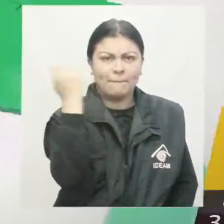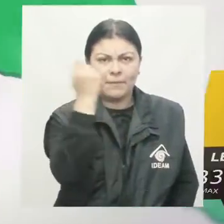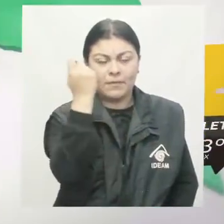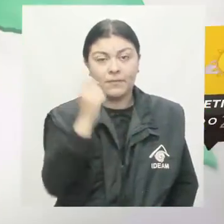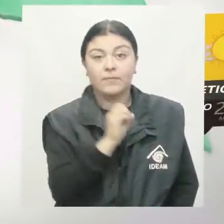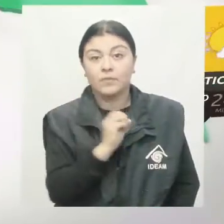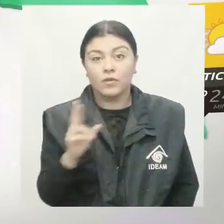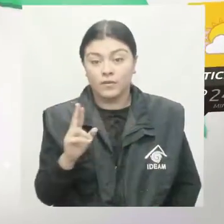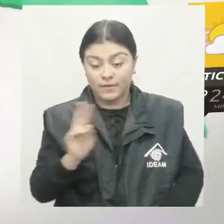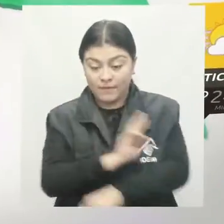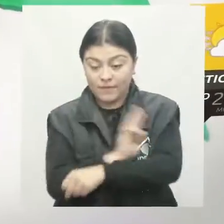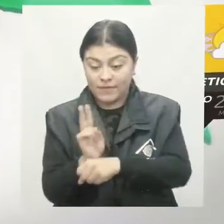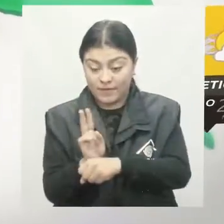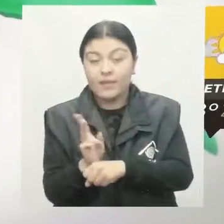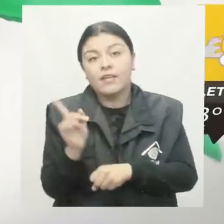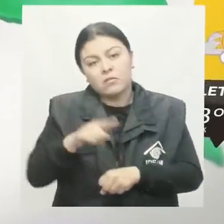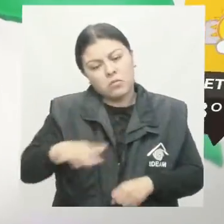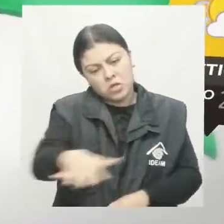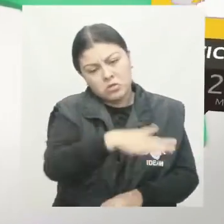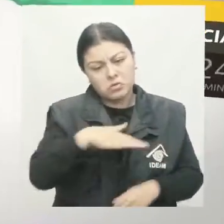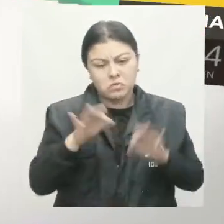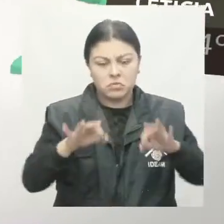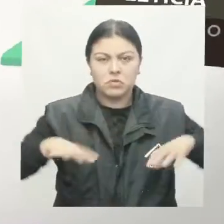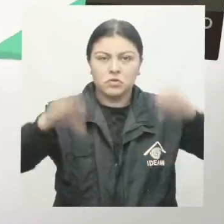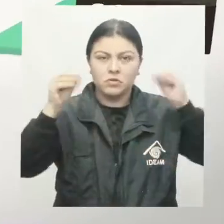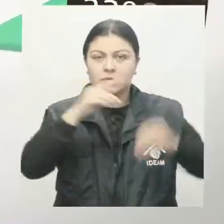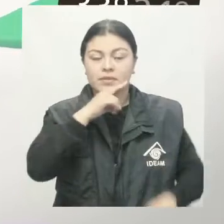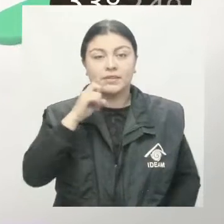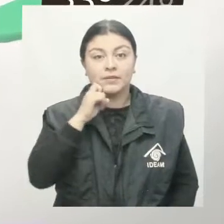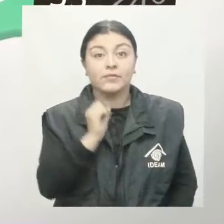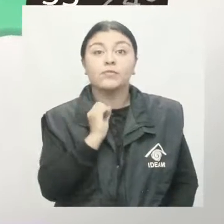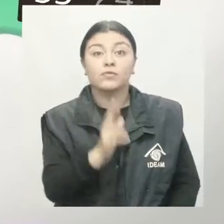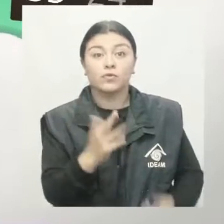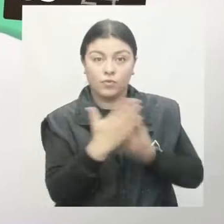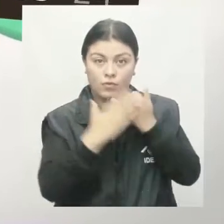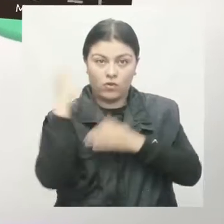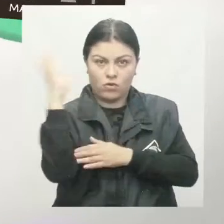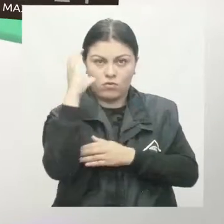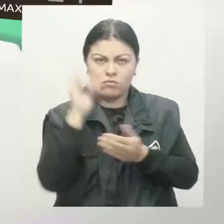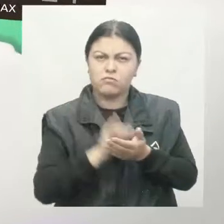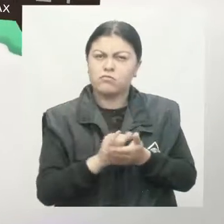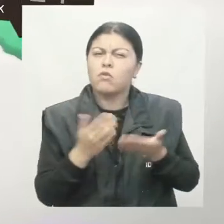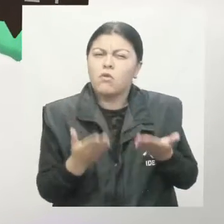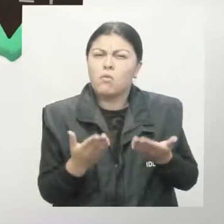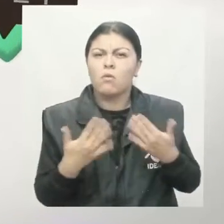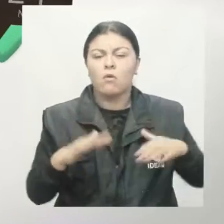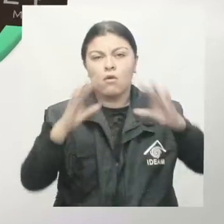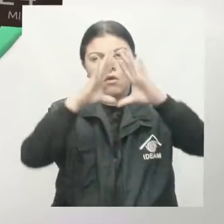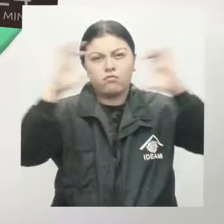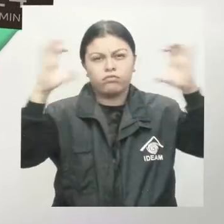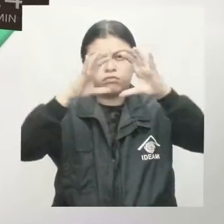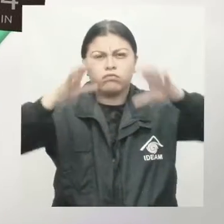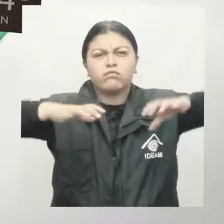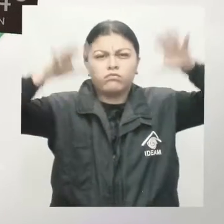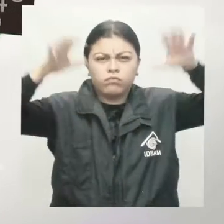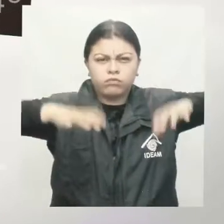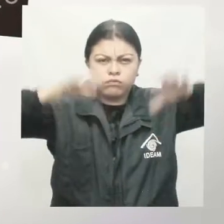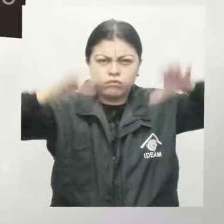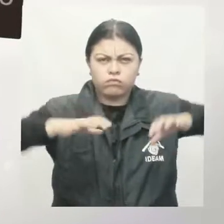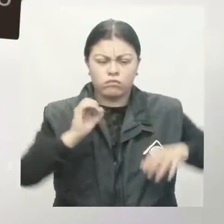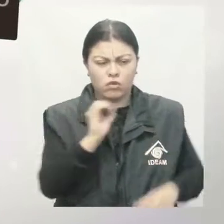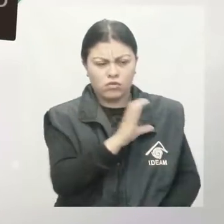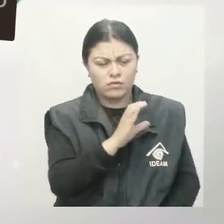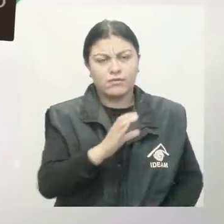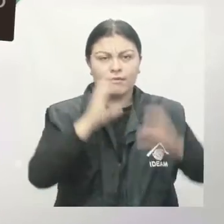Bichada y tiempo seco para el resto de la región. Hacia el sur del país, el paisaje estará también nublado con lluvias localizadas en el occidente del